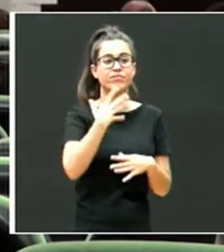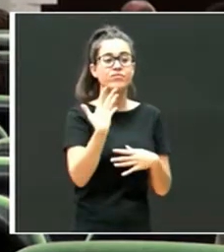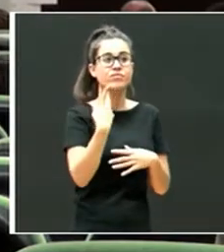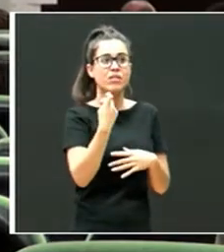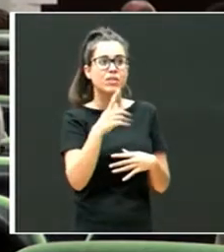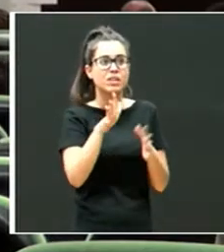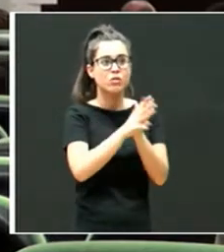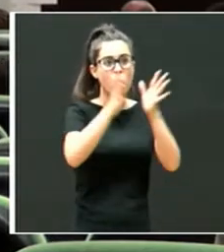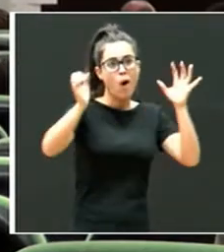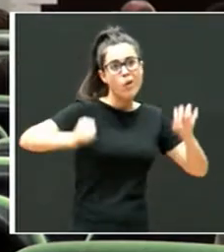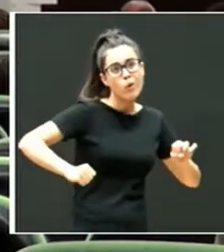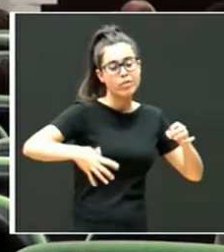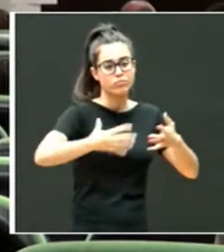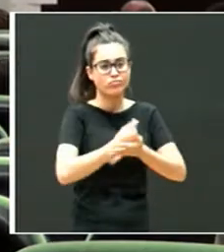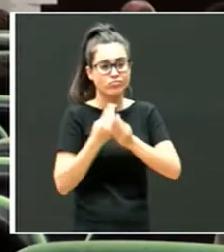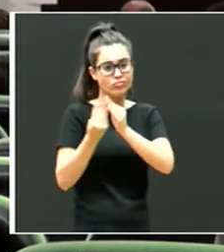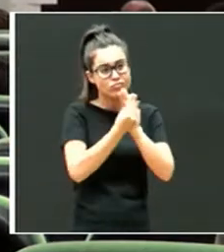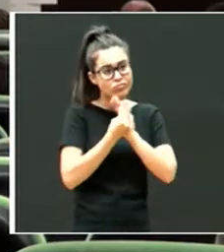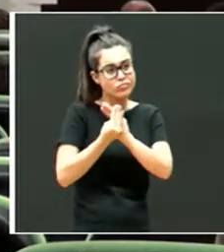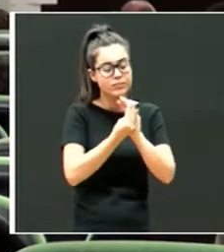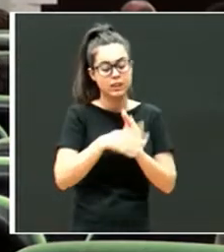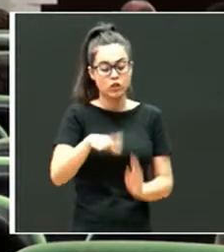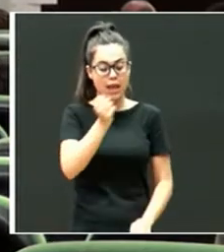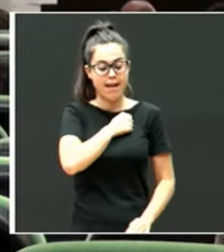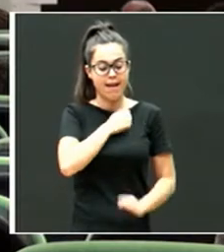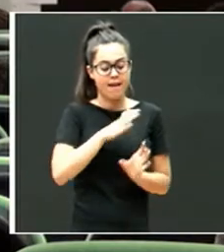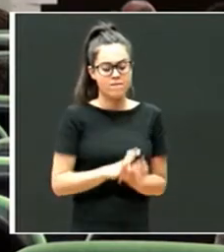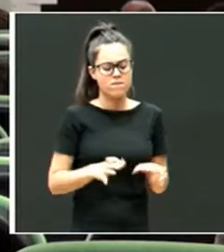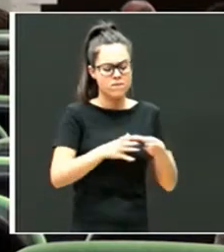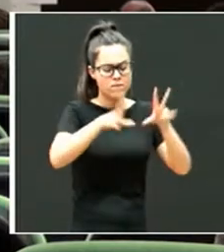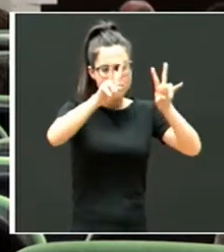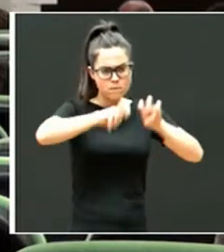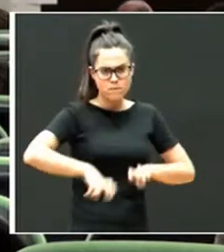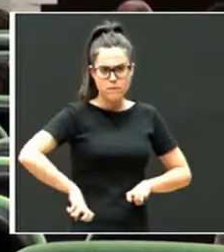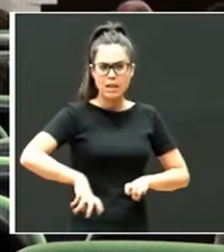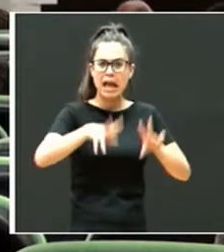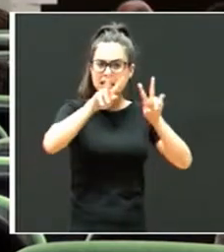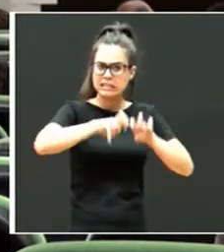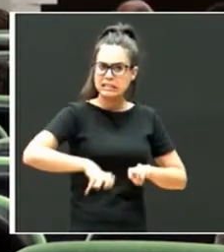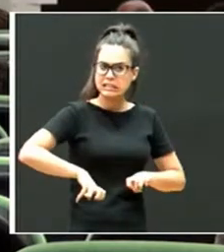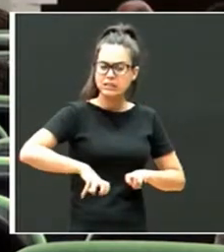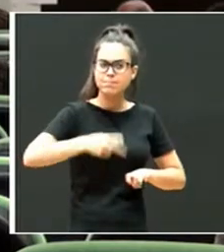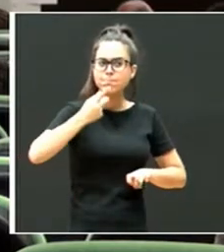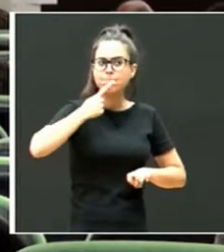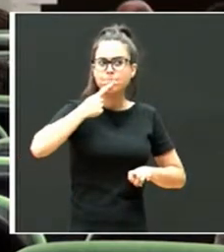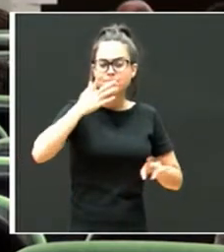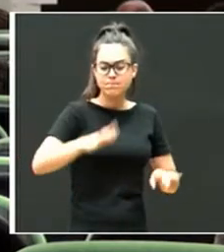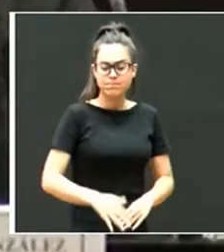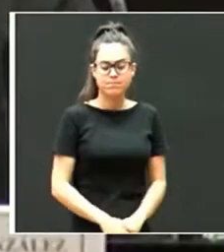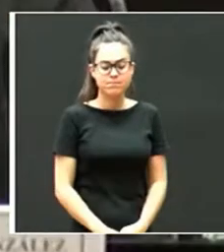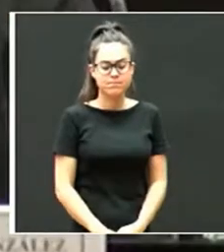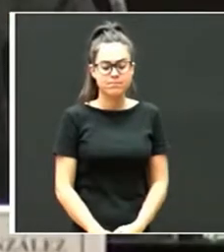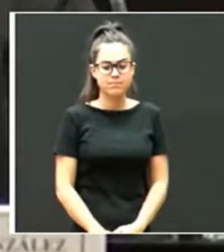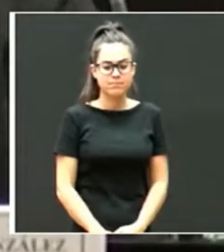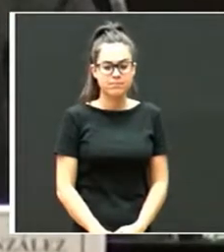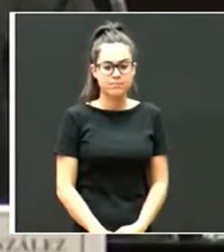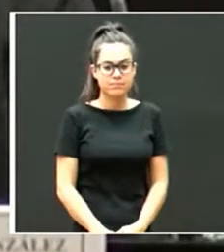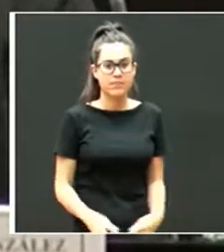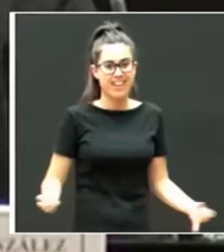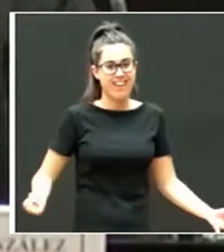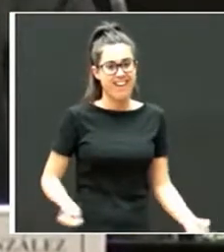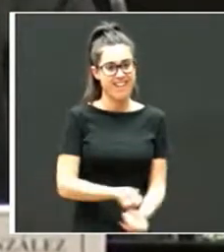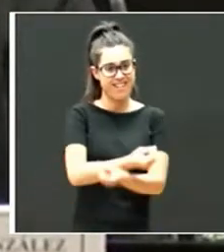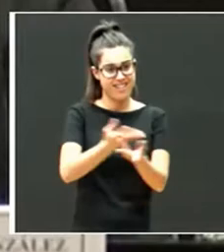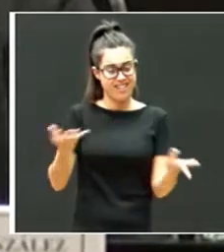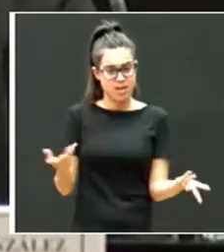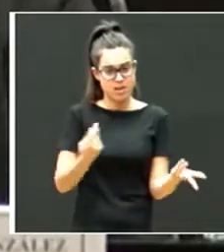Y este equipo canadiense, como digo, a la hora de hacer ese análisis, dice que por encima de las otras necesidades,